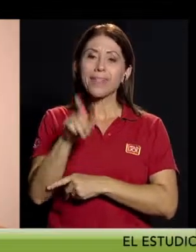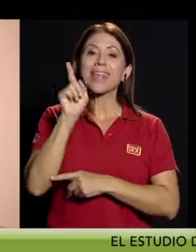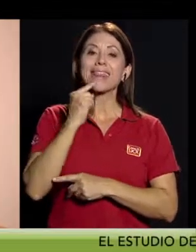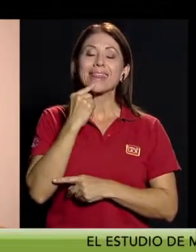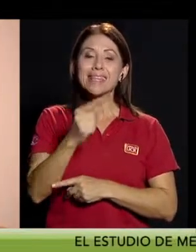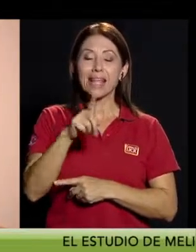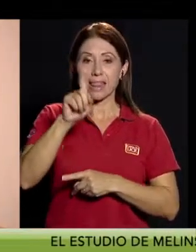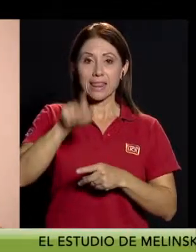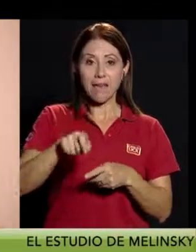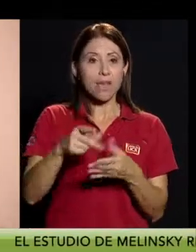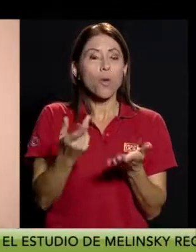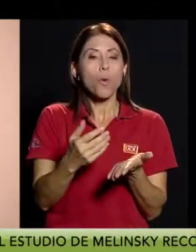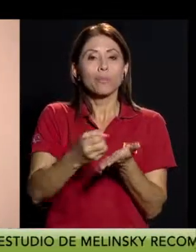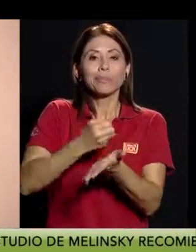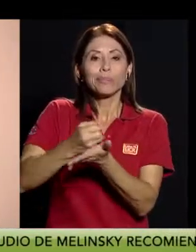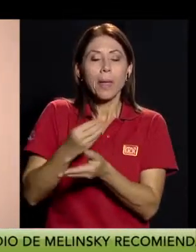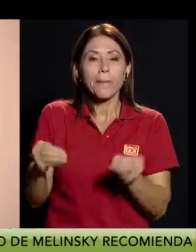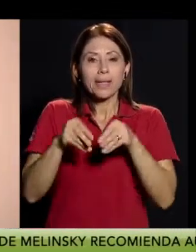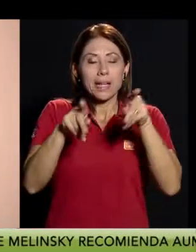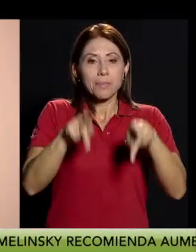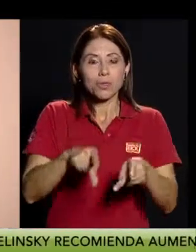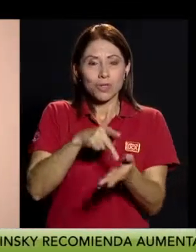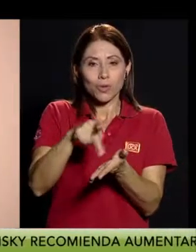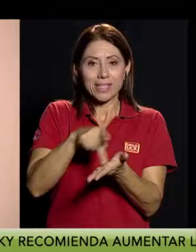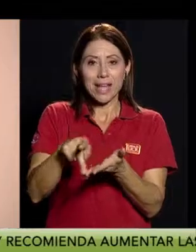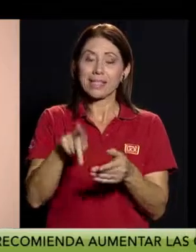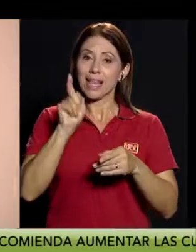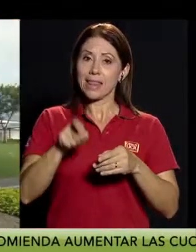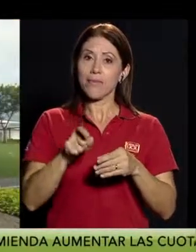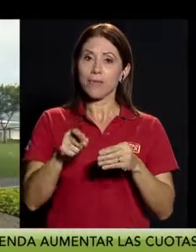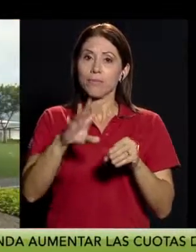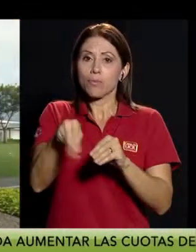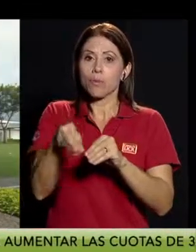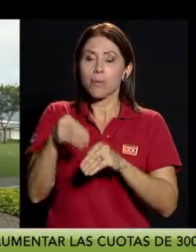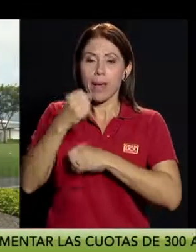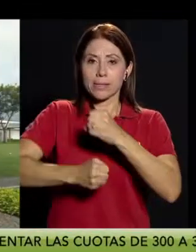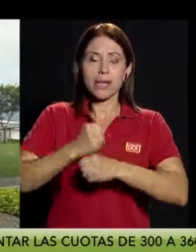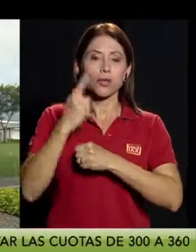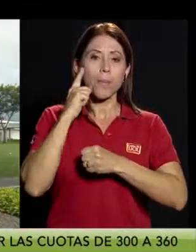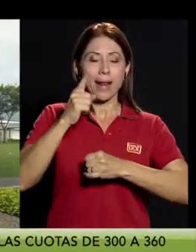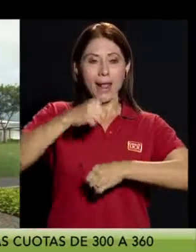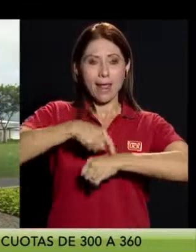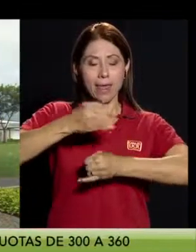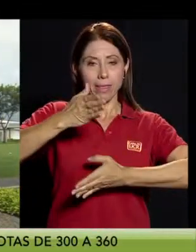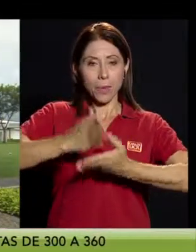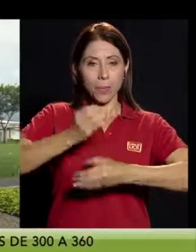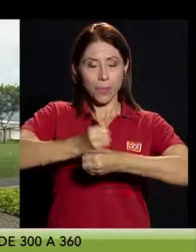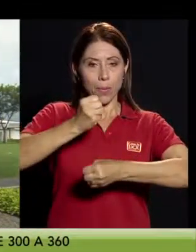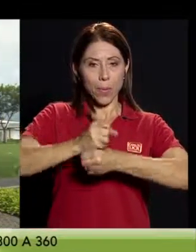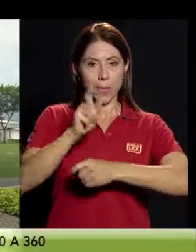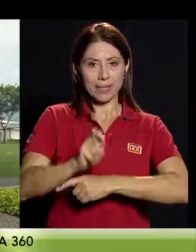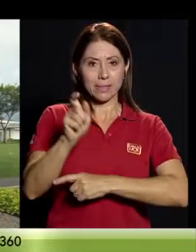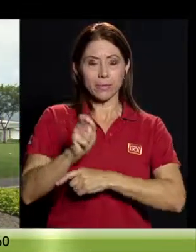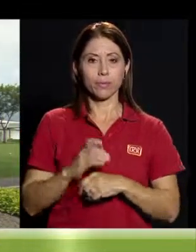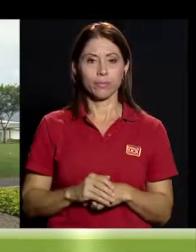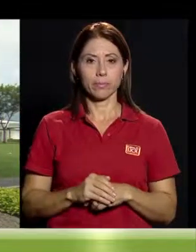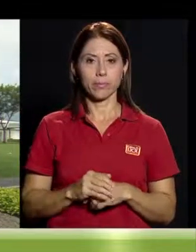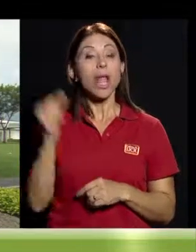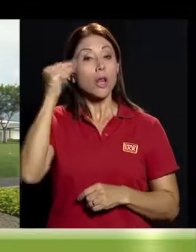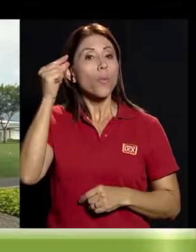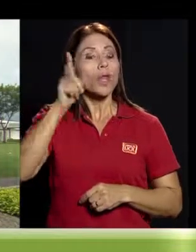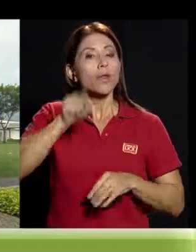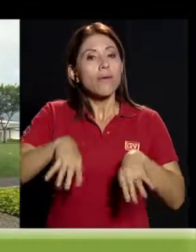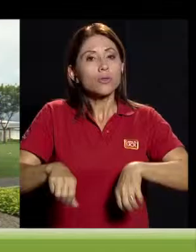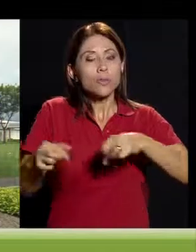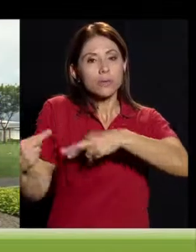más cargas económicas a los cotizantes, como aumentar la edad de pensión. El gobierno tiene que asumir con responsabilidad este enfoque